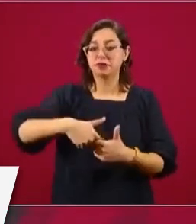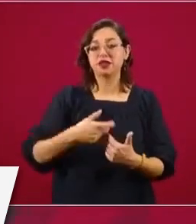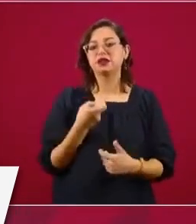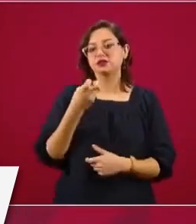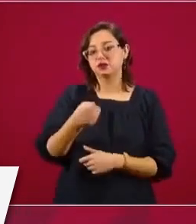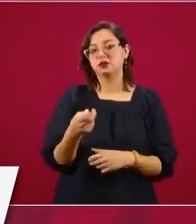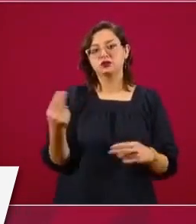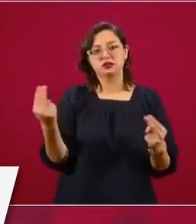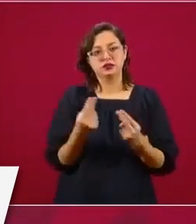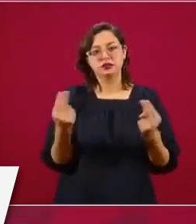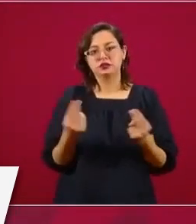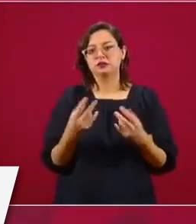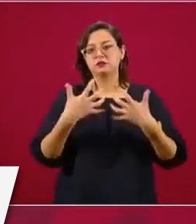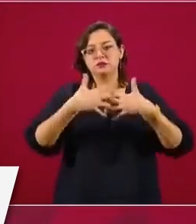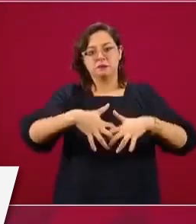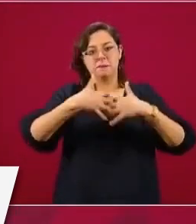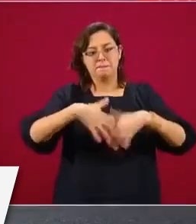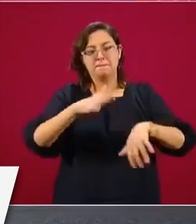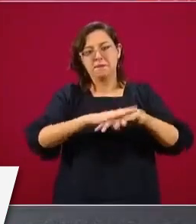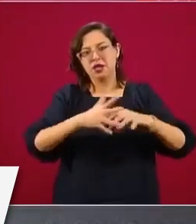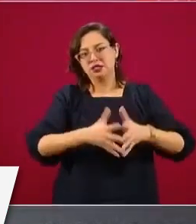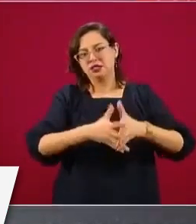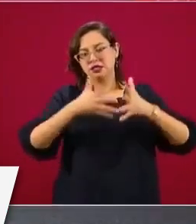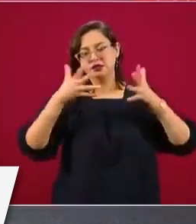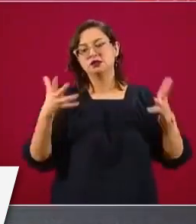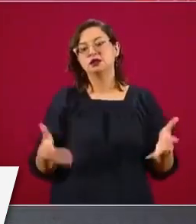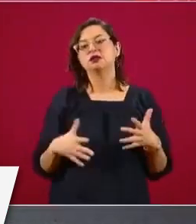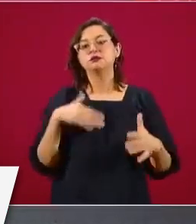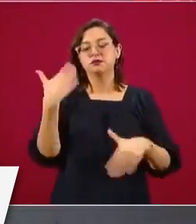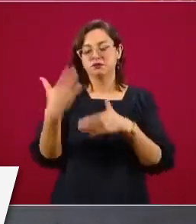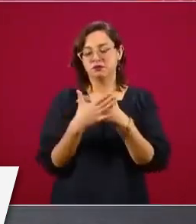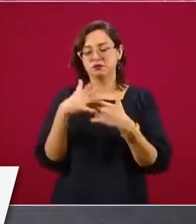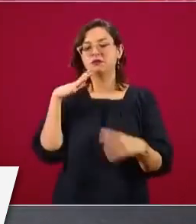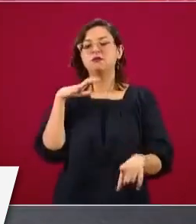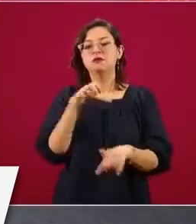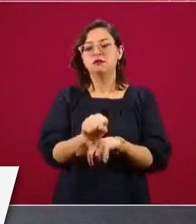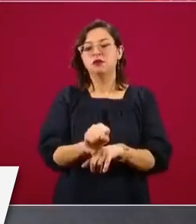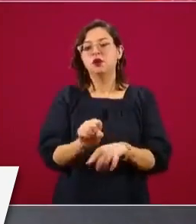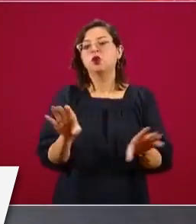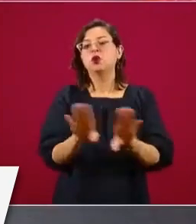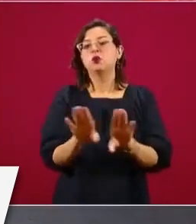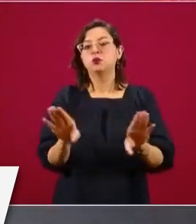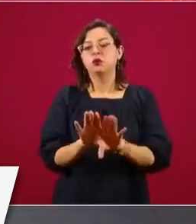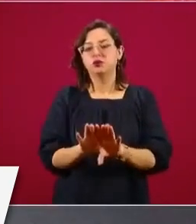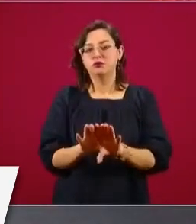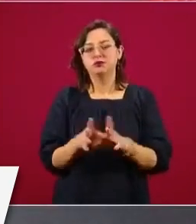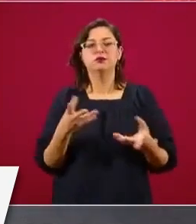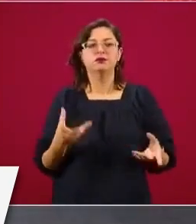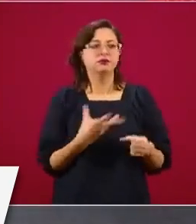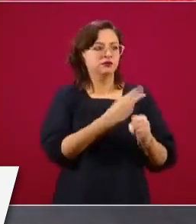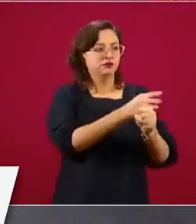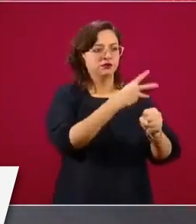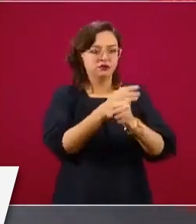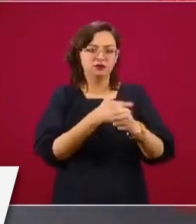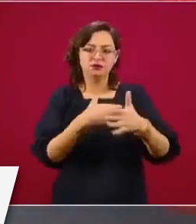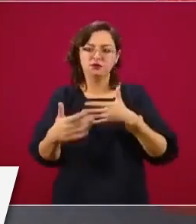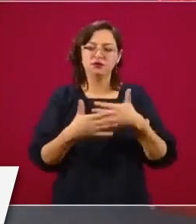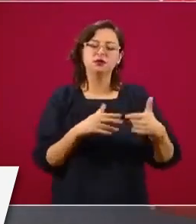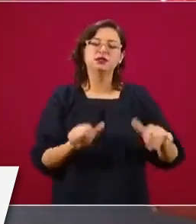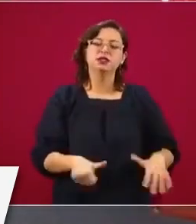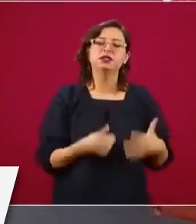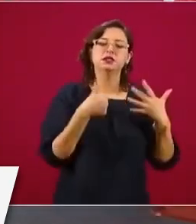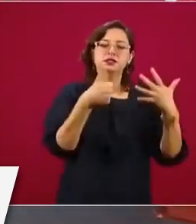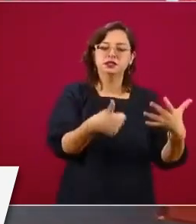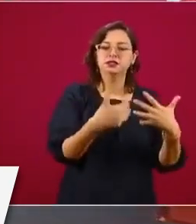de refinación y esto lo vamos a lograr con la rehabilitación, modernización de las seis refinerías